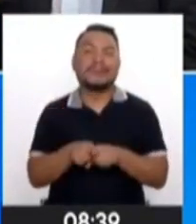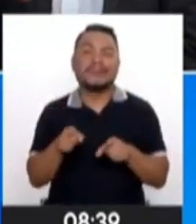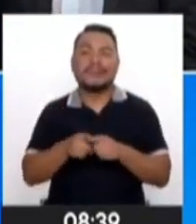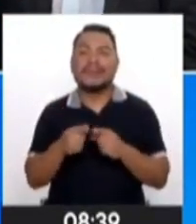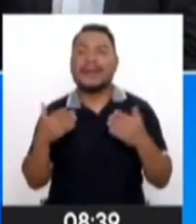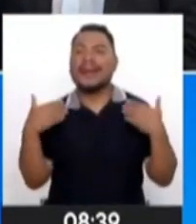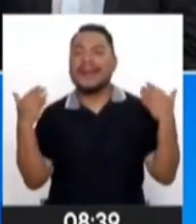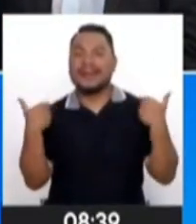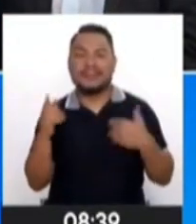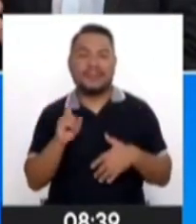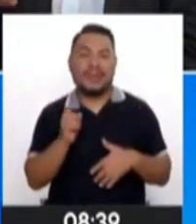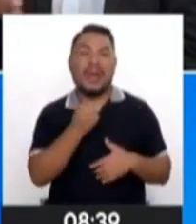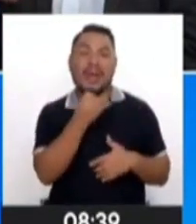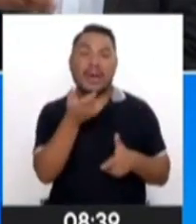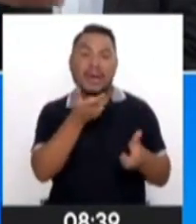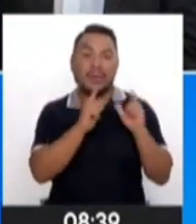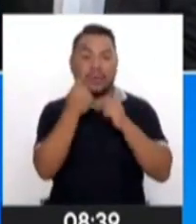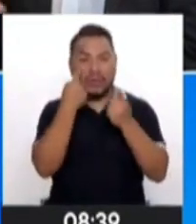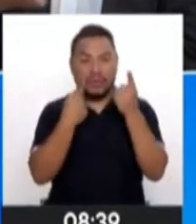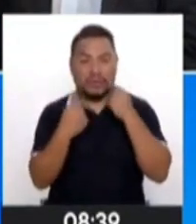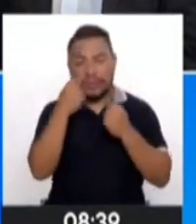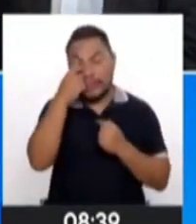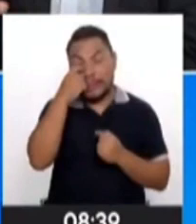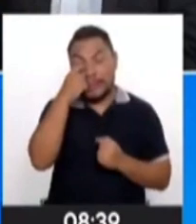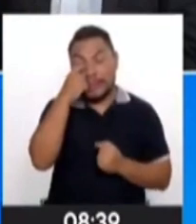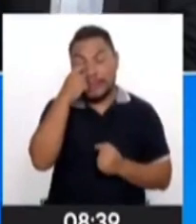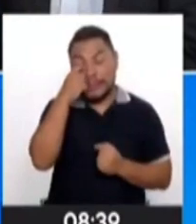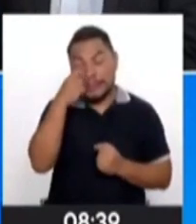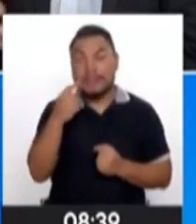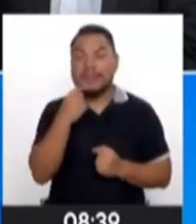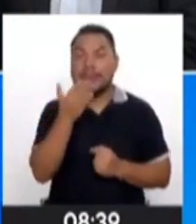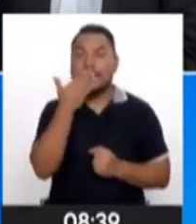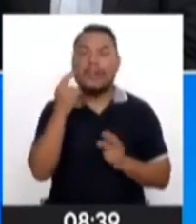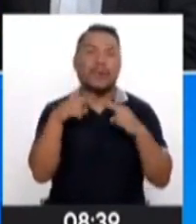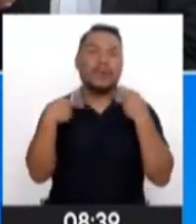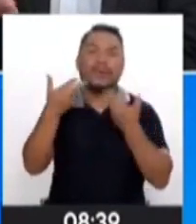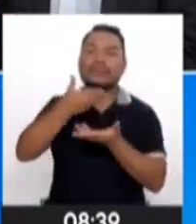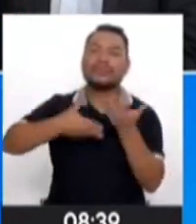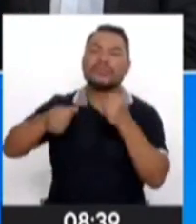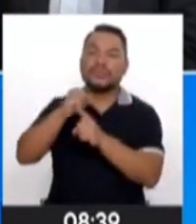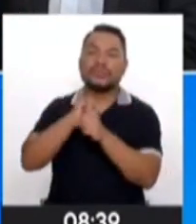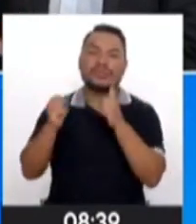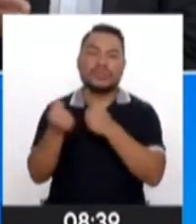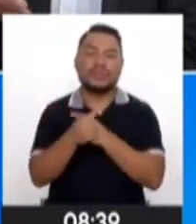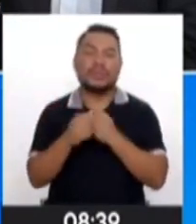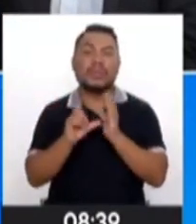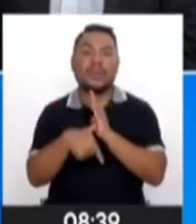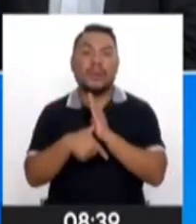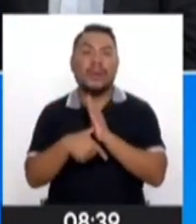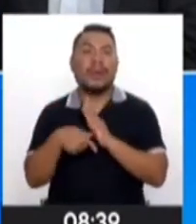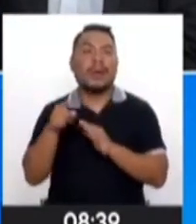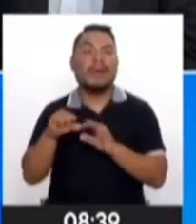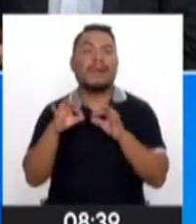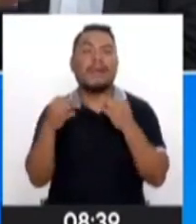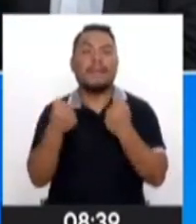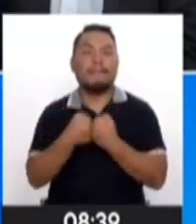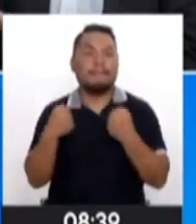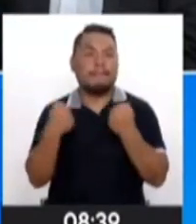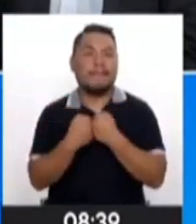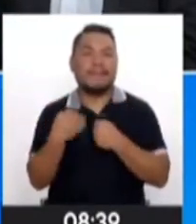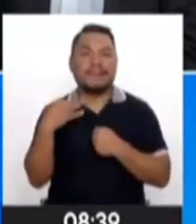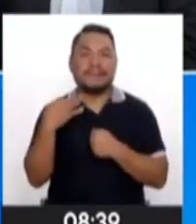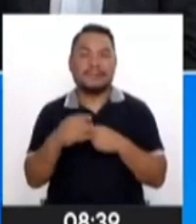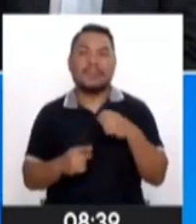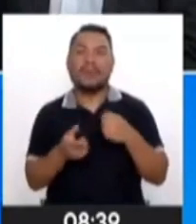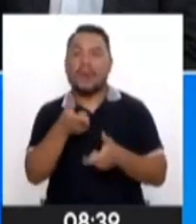¿No? Vamos a tomar para tener mejor reunión social. ¿Cuántas fiestas terminan en peleas, en violencia, como